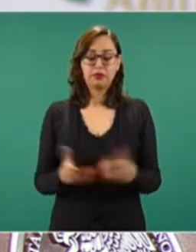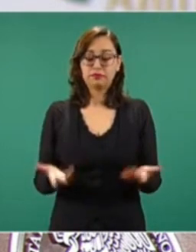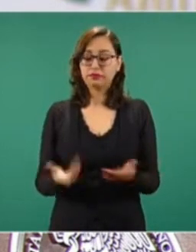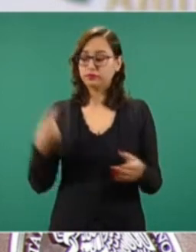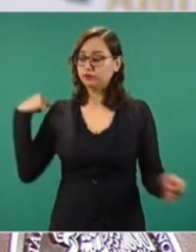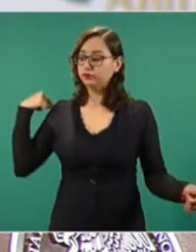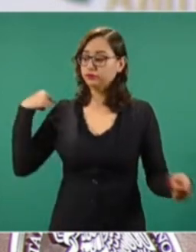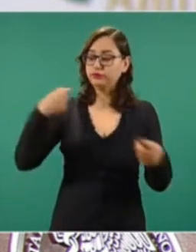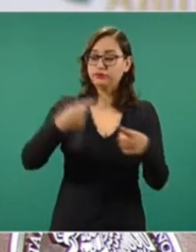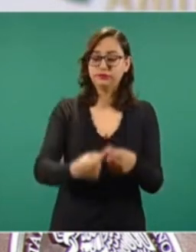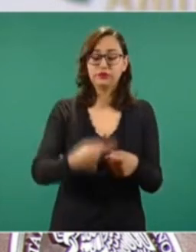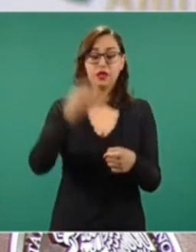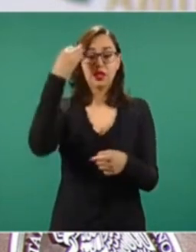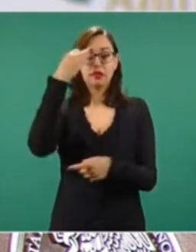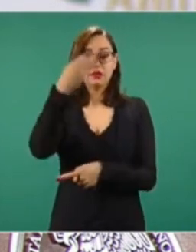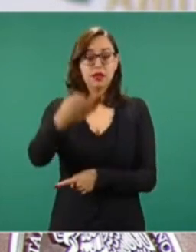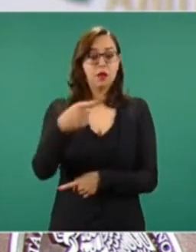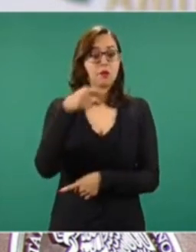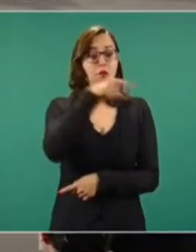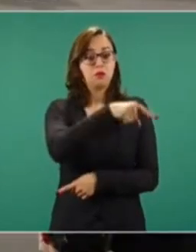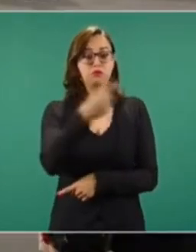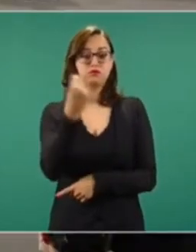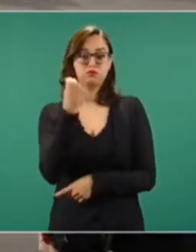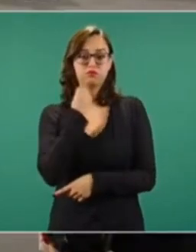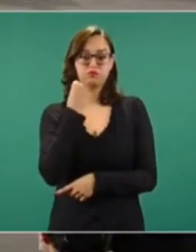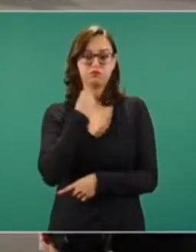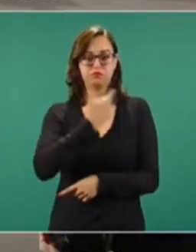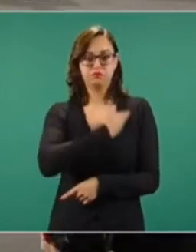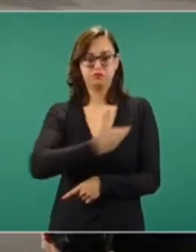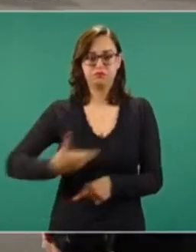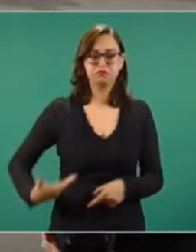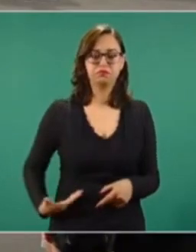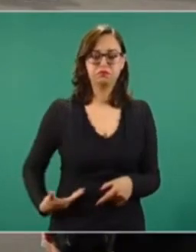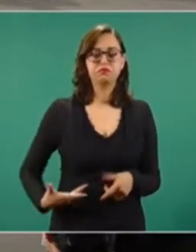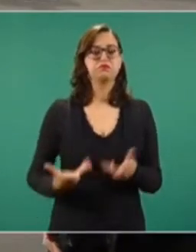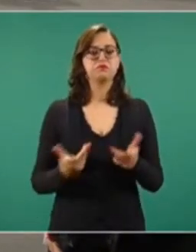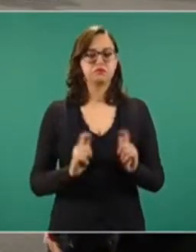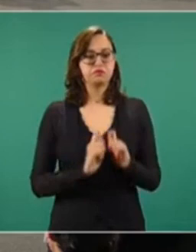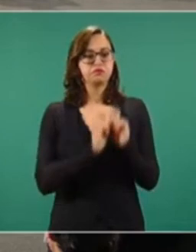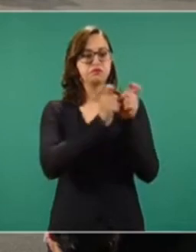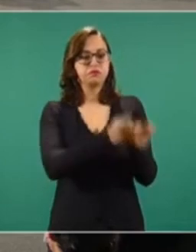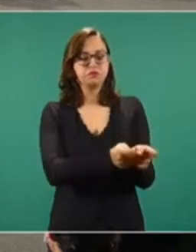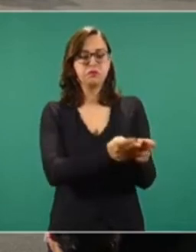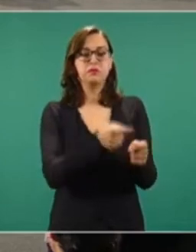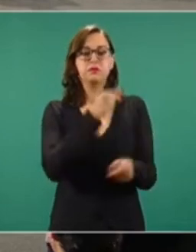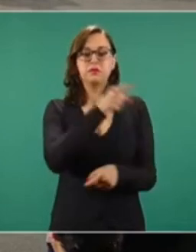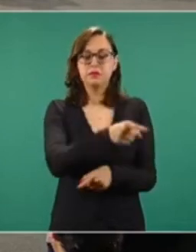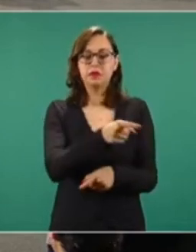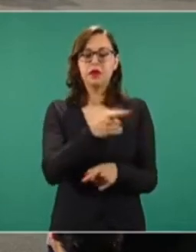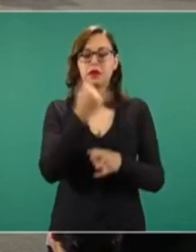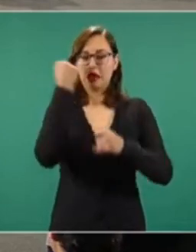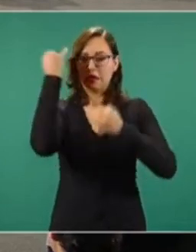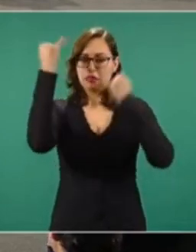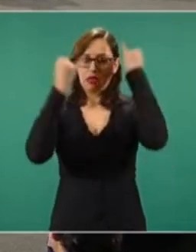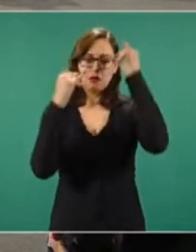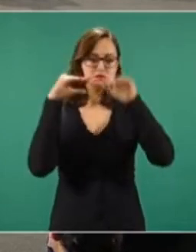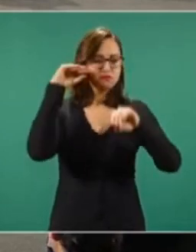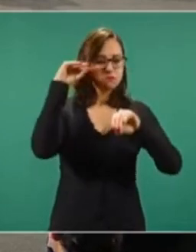de elaborar las iniciativas